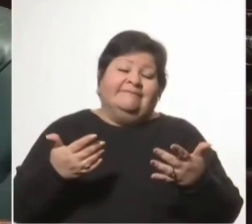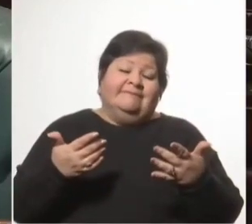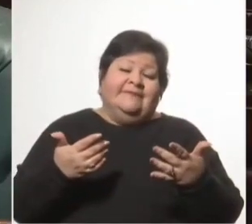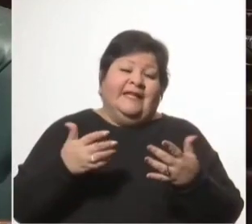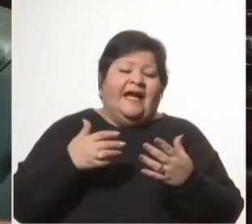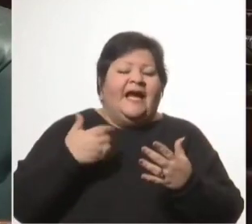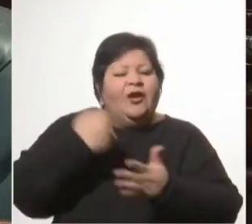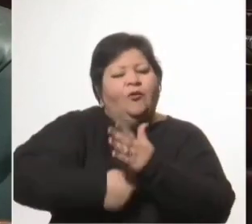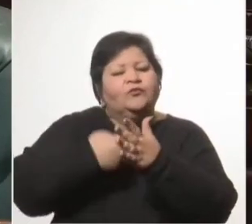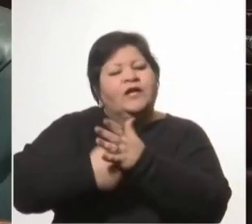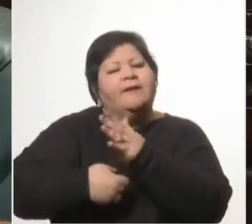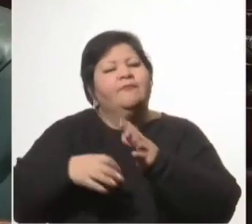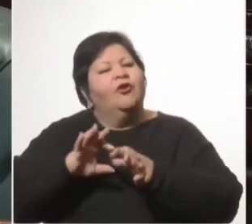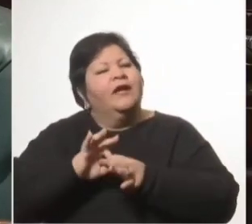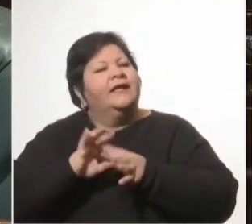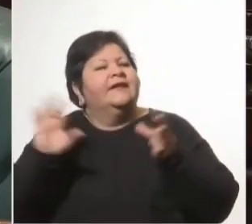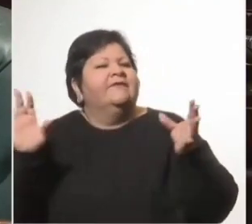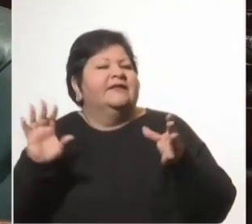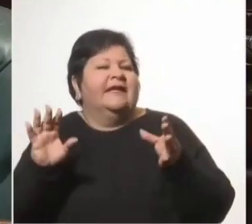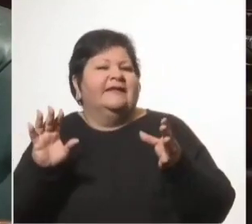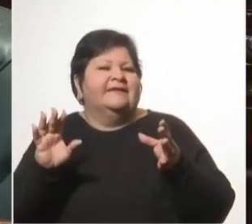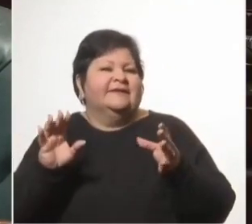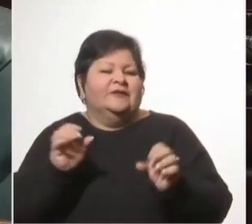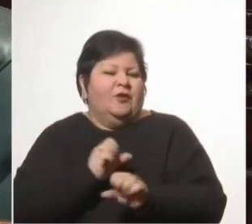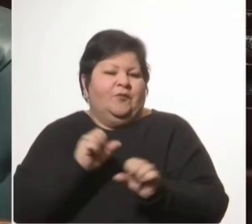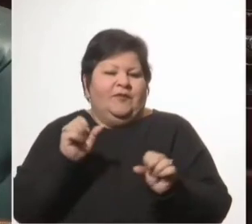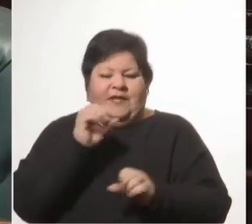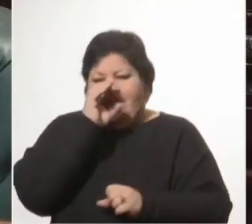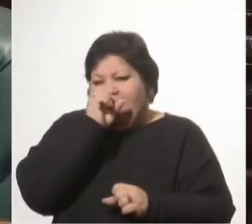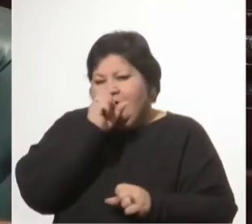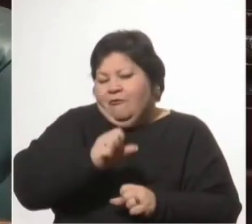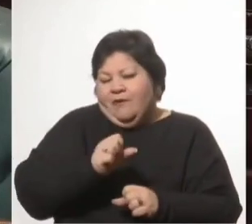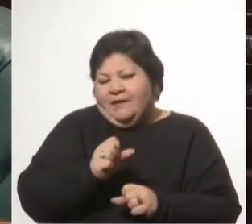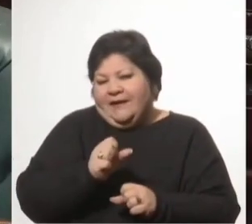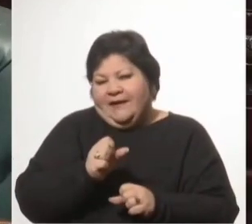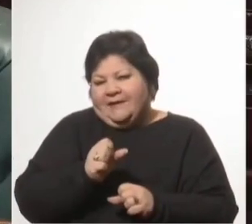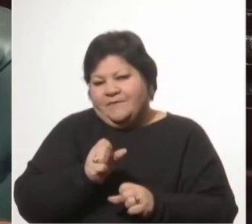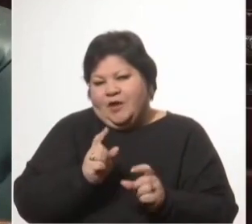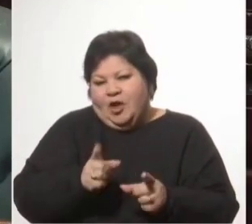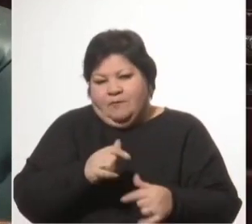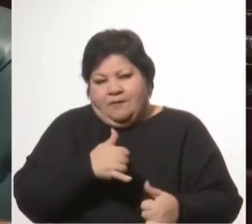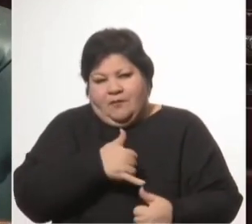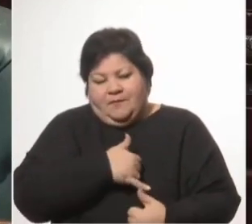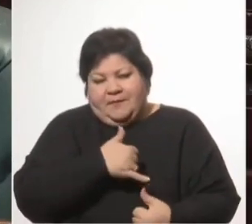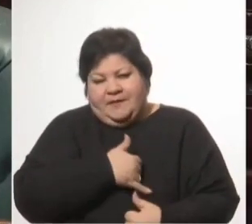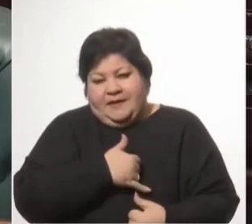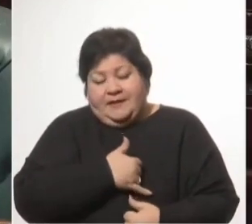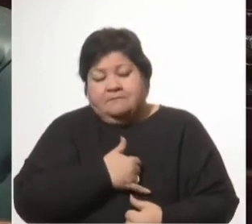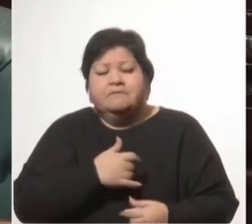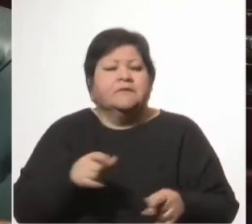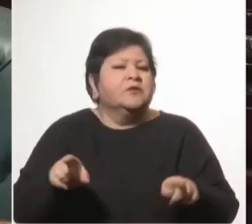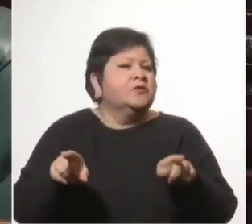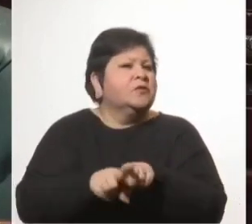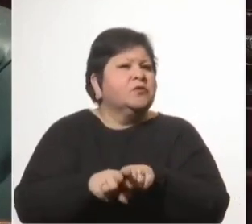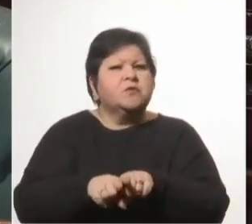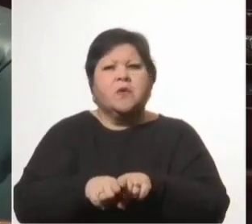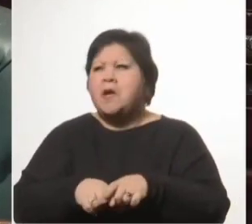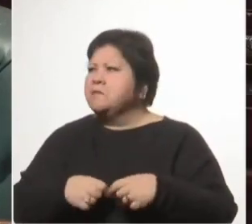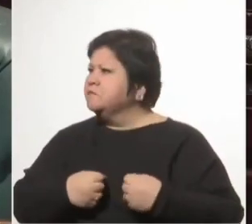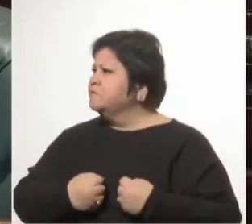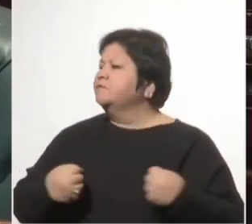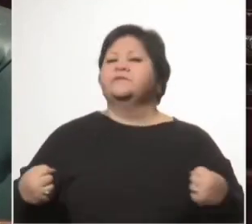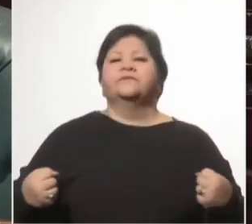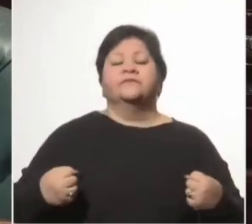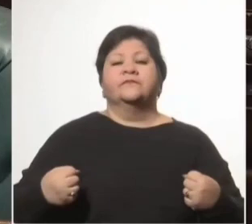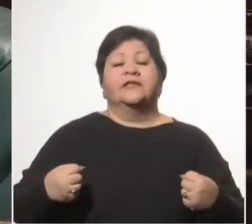insoportable para el olfato extraviado de los censores. Y aún así fue estrenada a puro prepo en